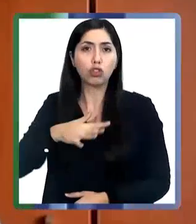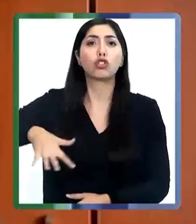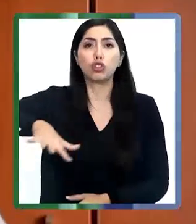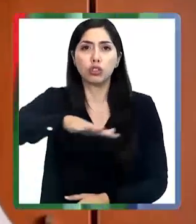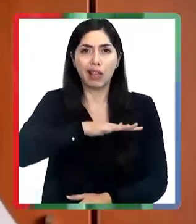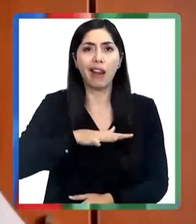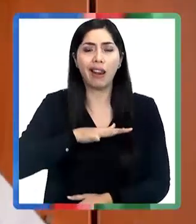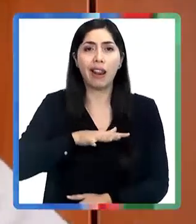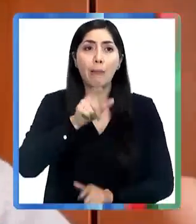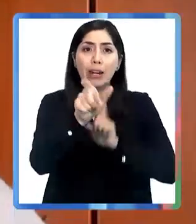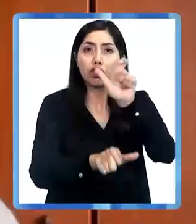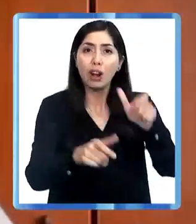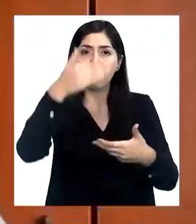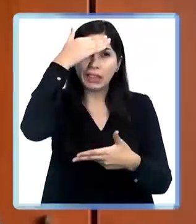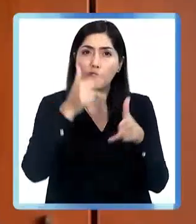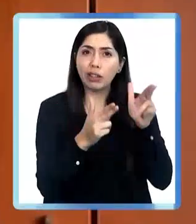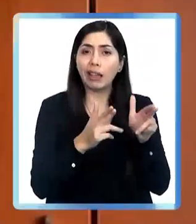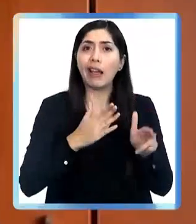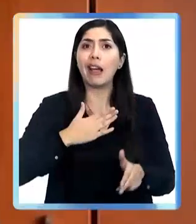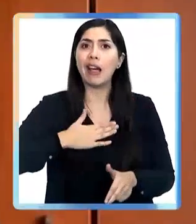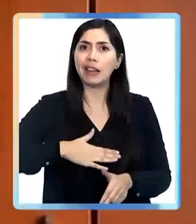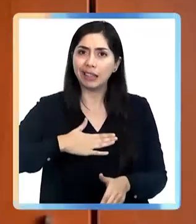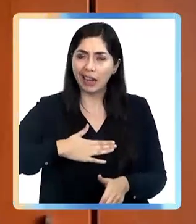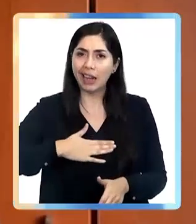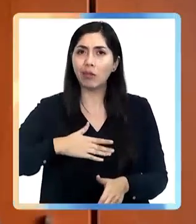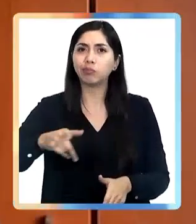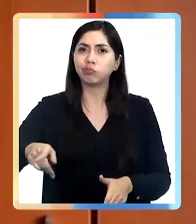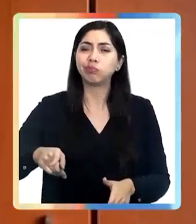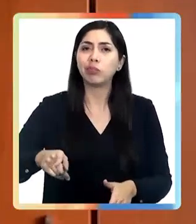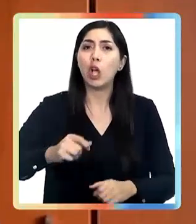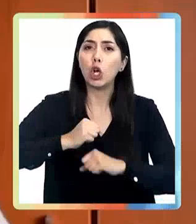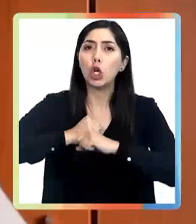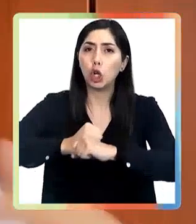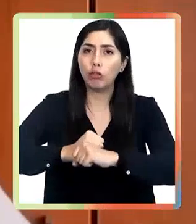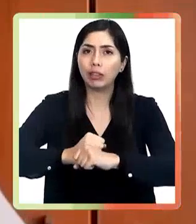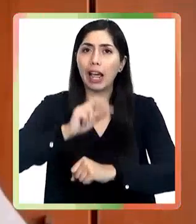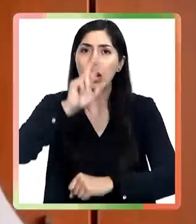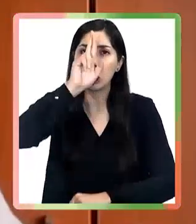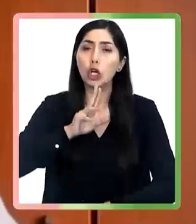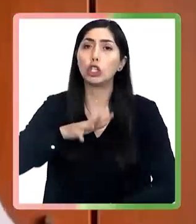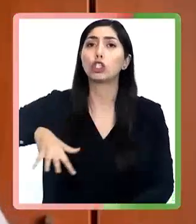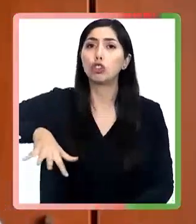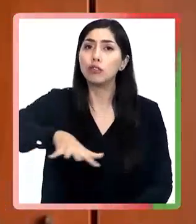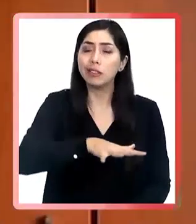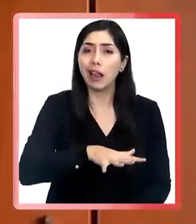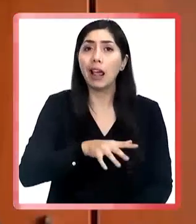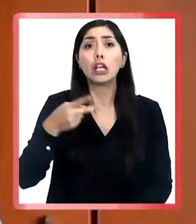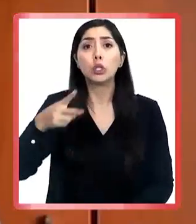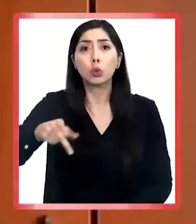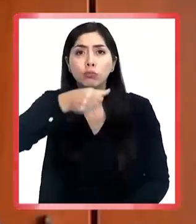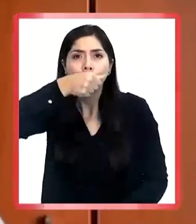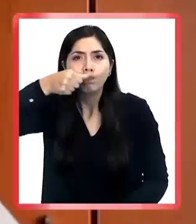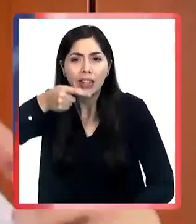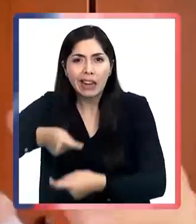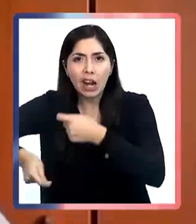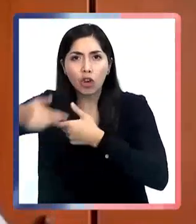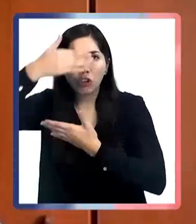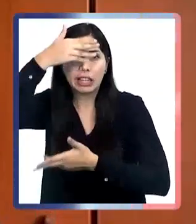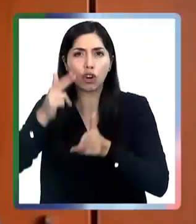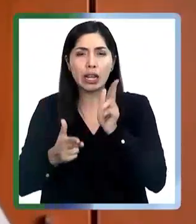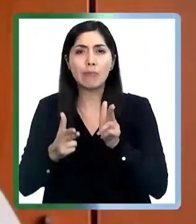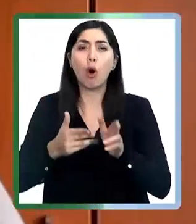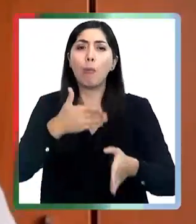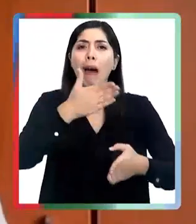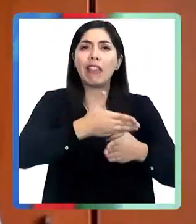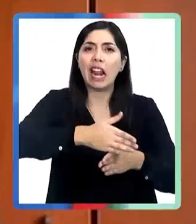terroristas quieren arrebatarle esa función social y colocar su narcoterrorismo, su